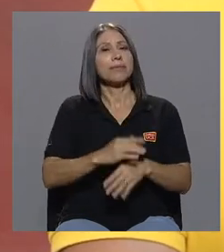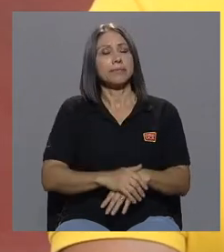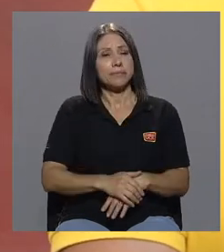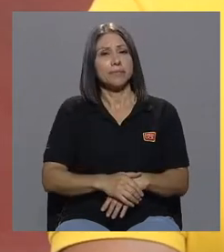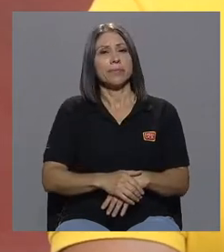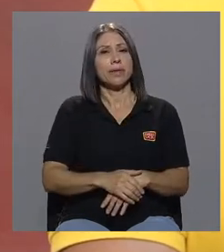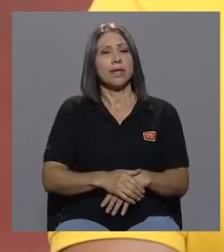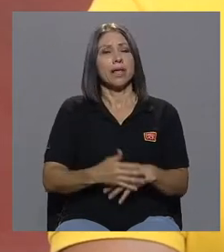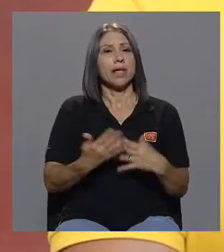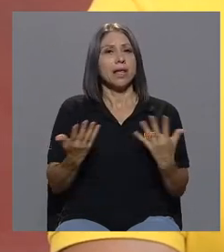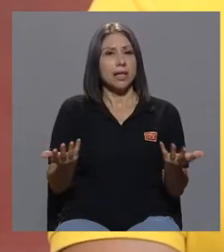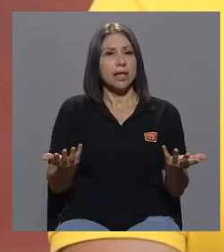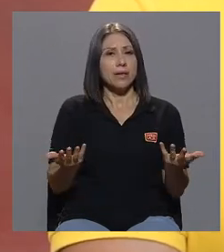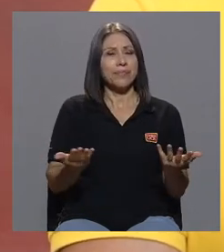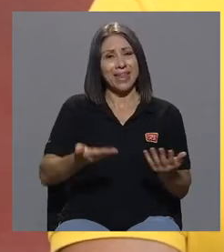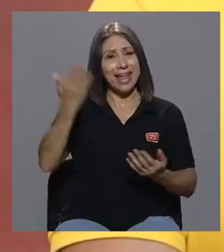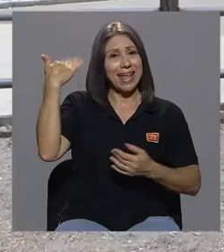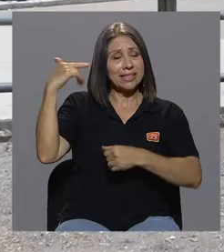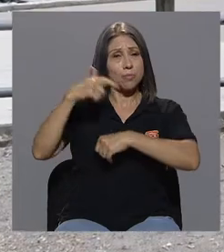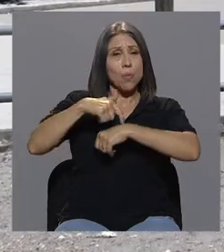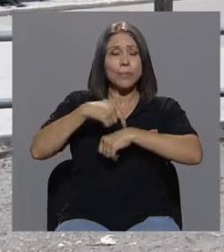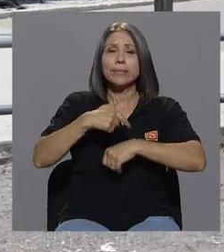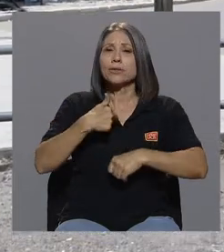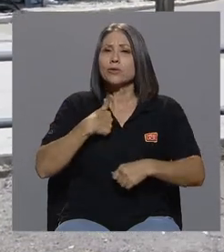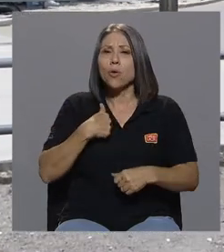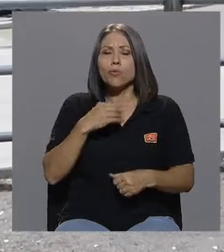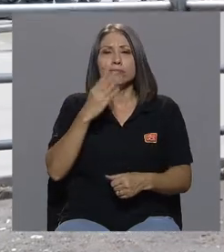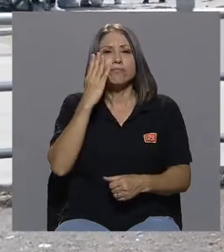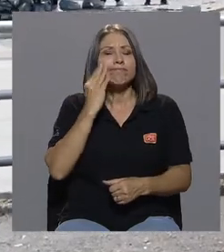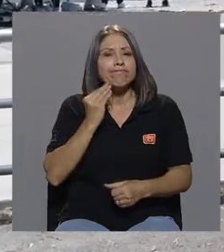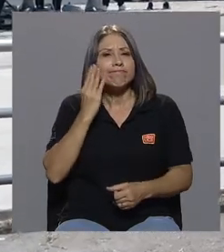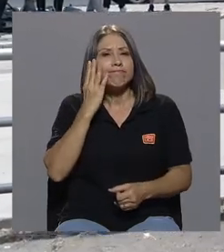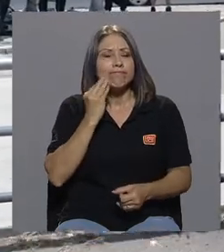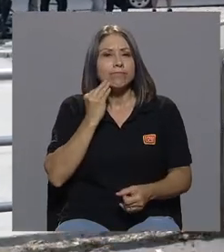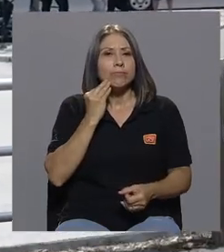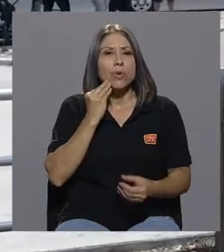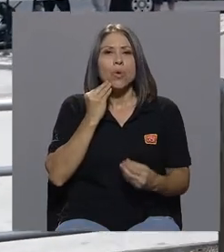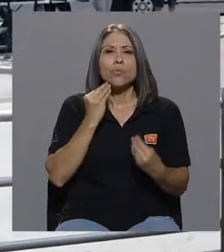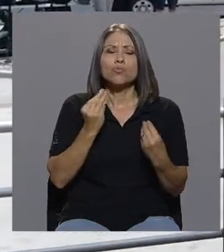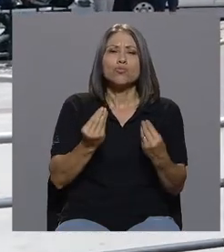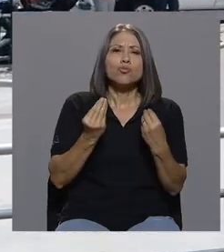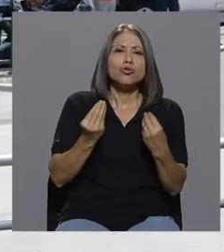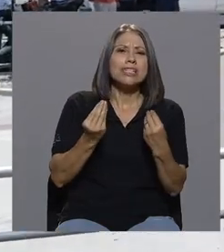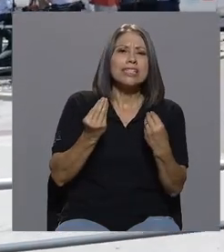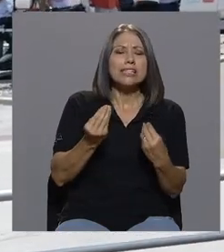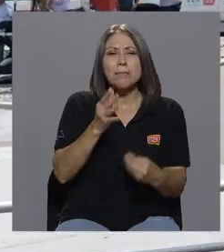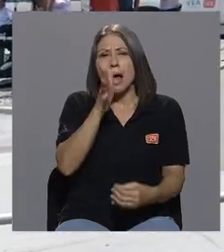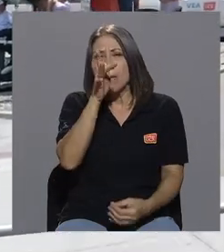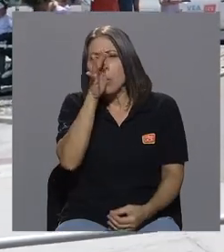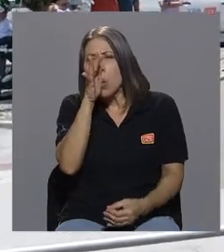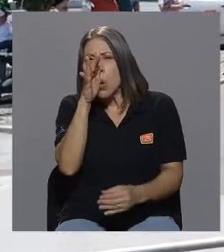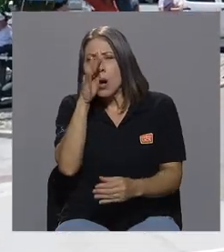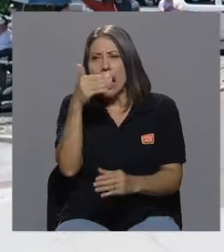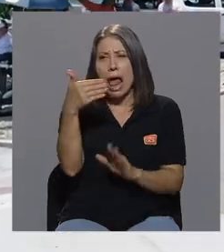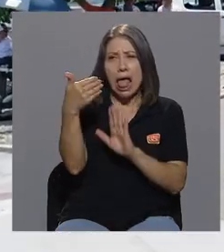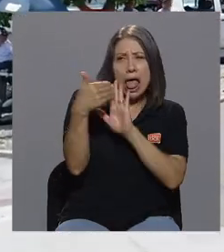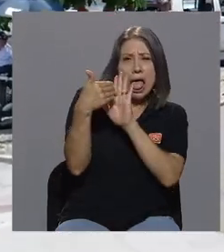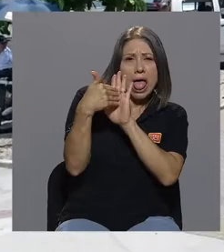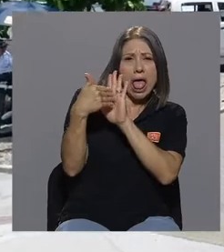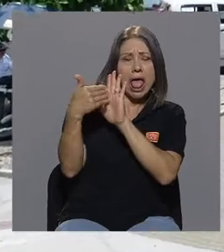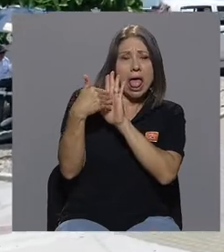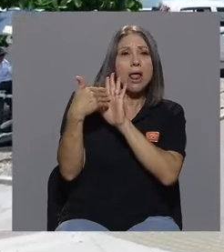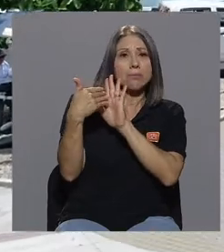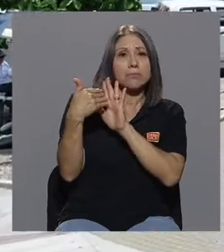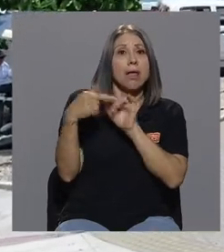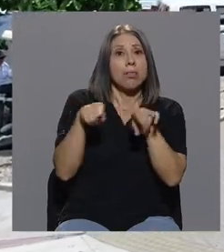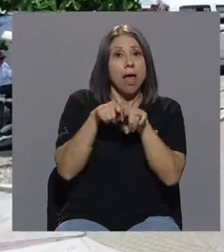Y en ese momento, pues, yo vivía muchísima, muchísima burla, ¿sí? De parte, inclusive, de mis mismos